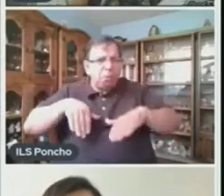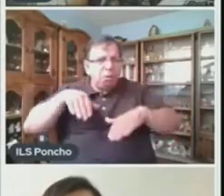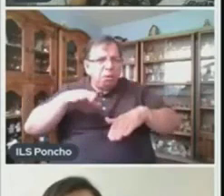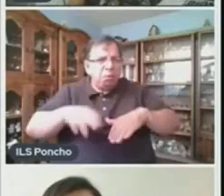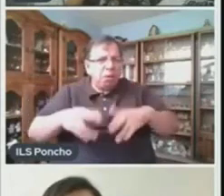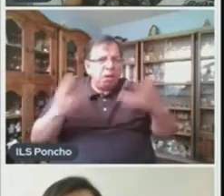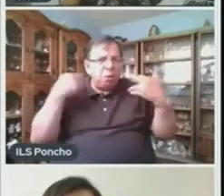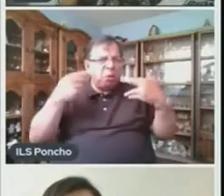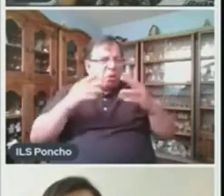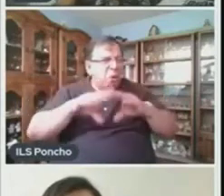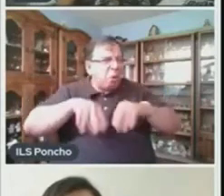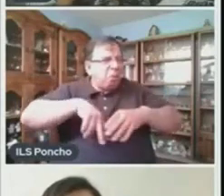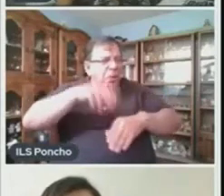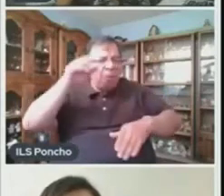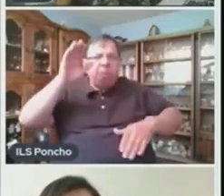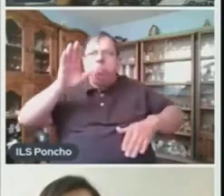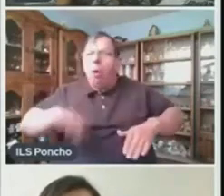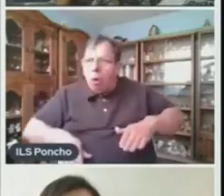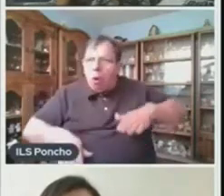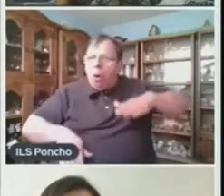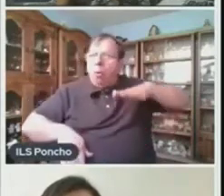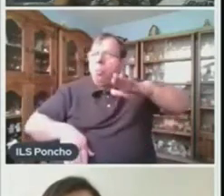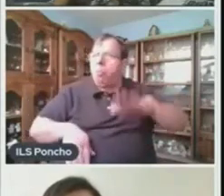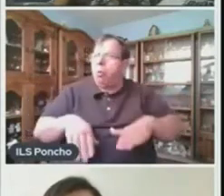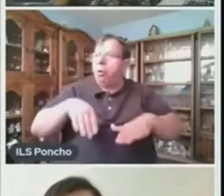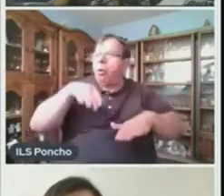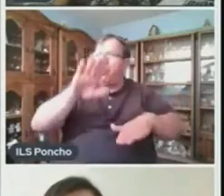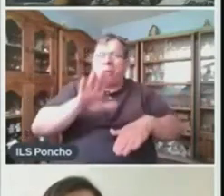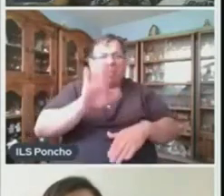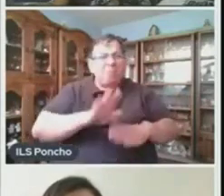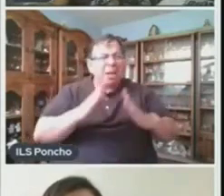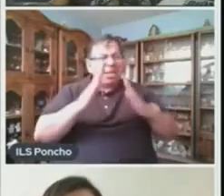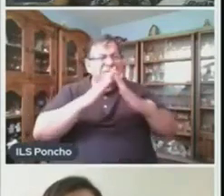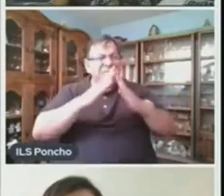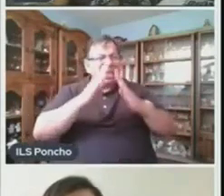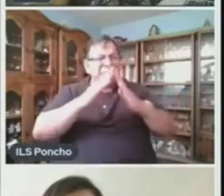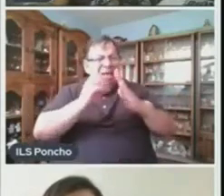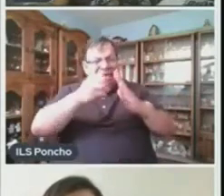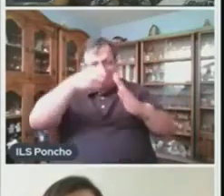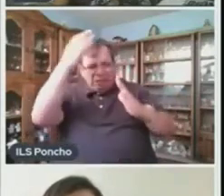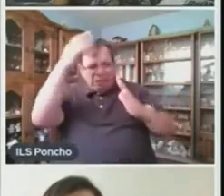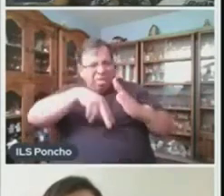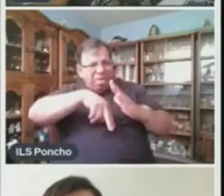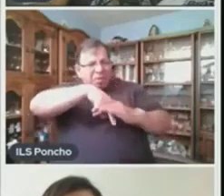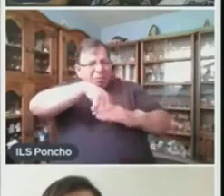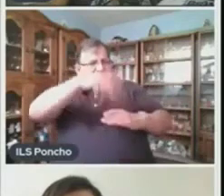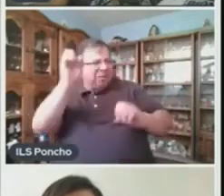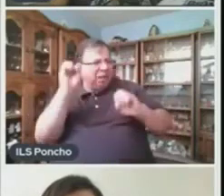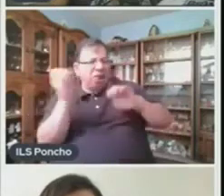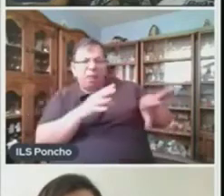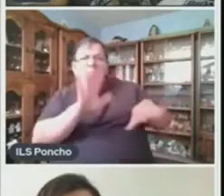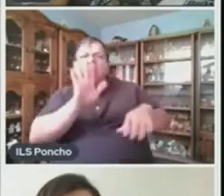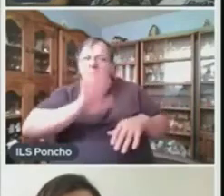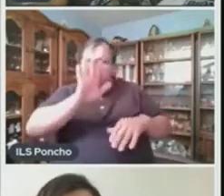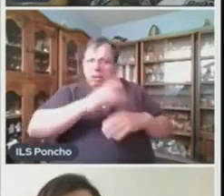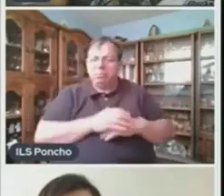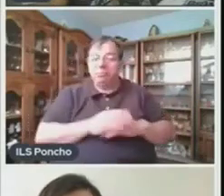eco Dando la sensación De que estuviera Abandonada Dentro de esa casa